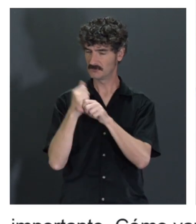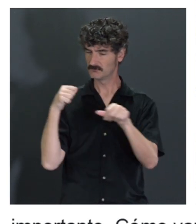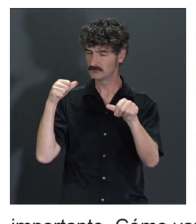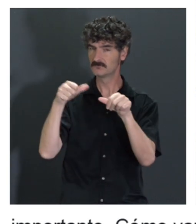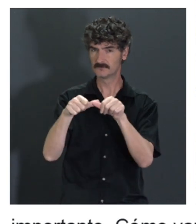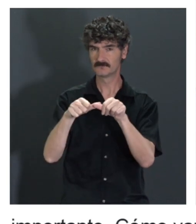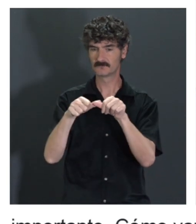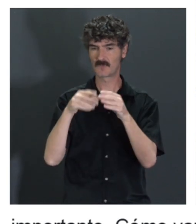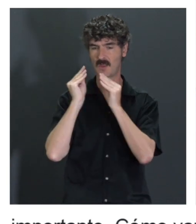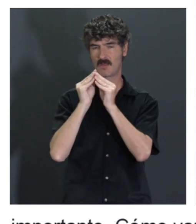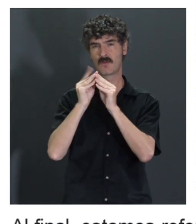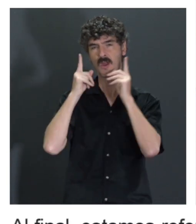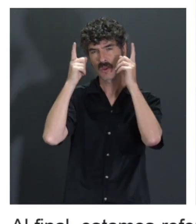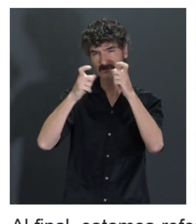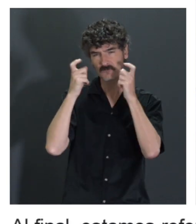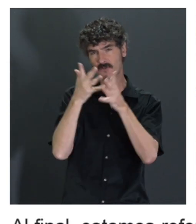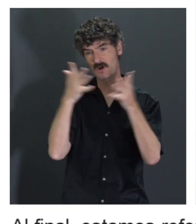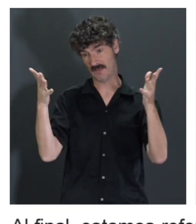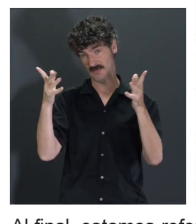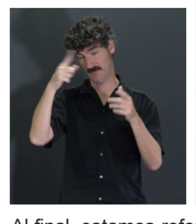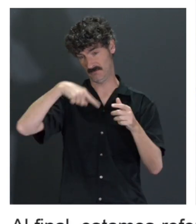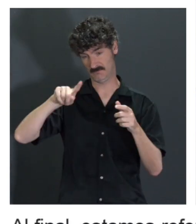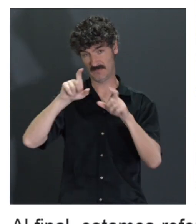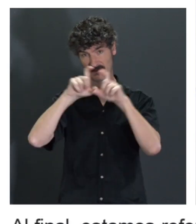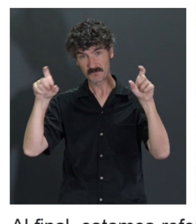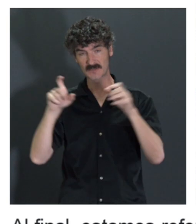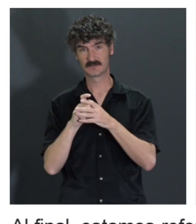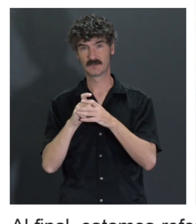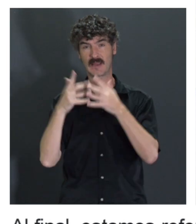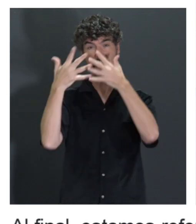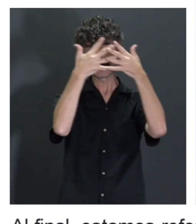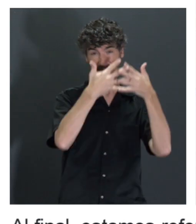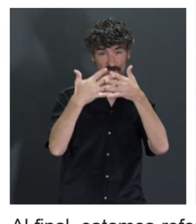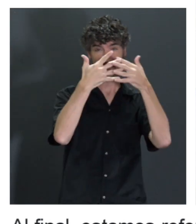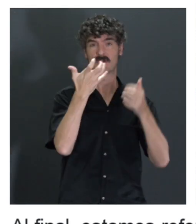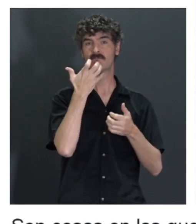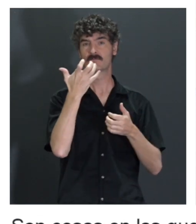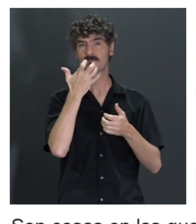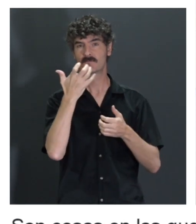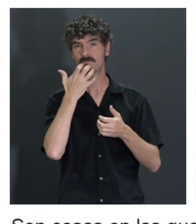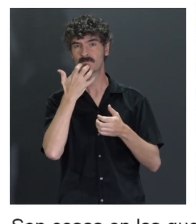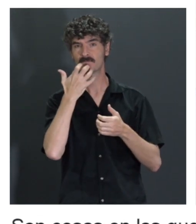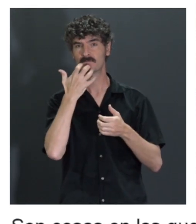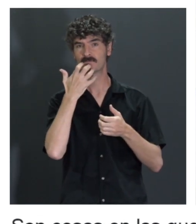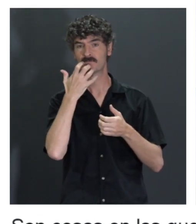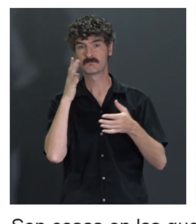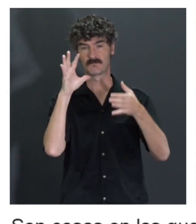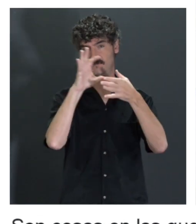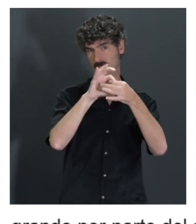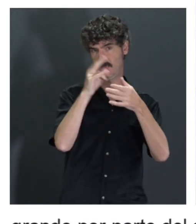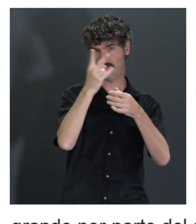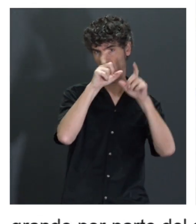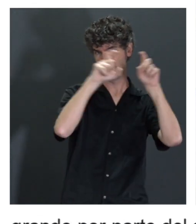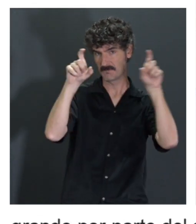en las que se está haciendo un esfuerzo bastante grande por parte del sector. En Estados Unidos, por ejemplo, Waymo, que es la filial de Alphabet, que es